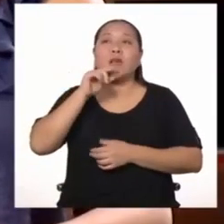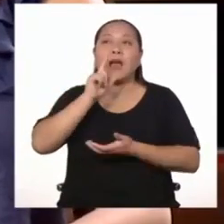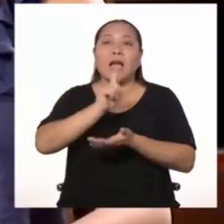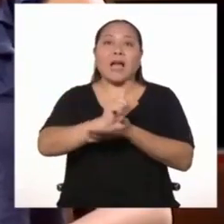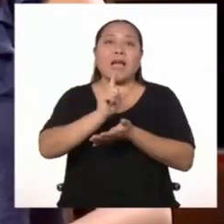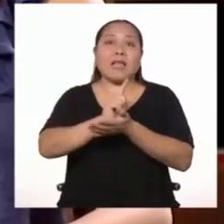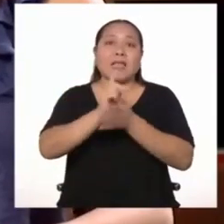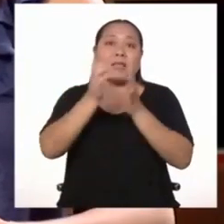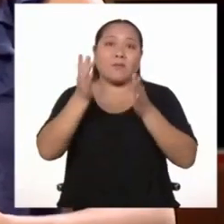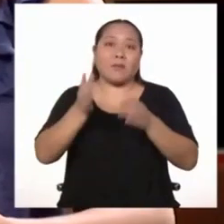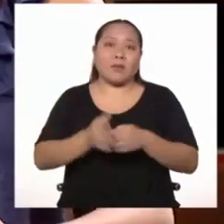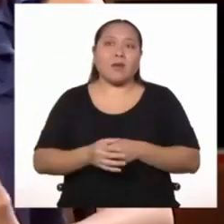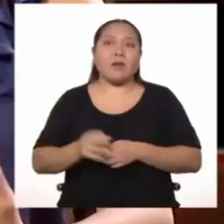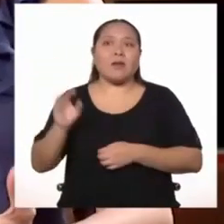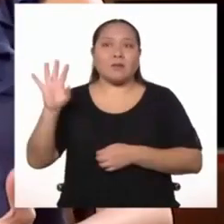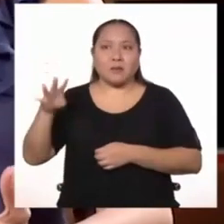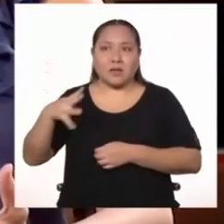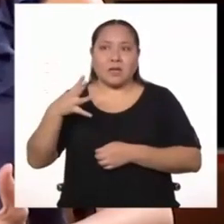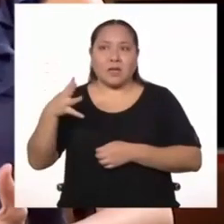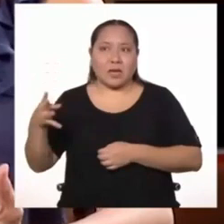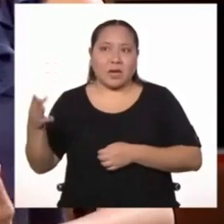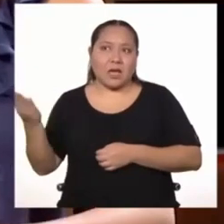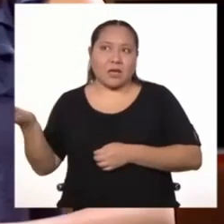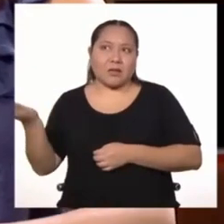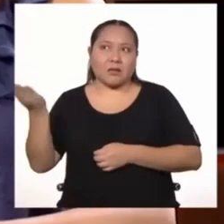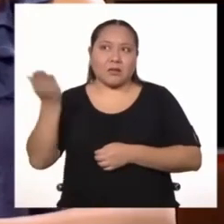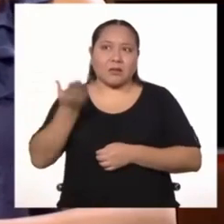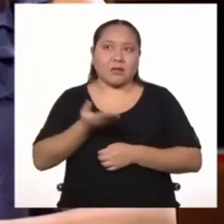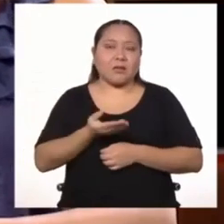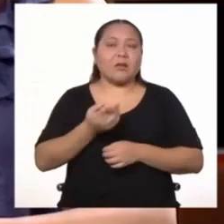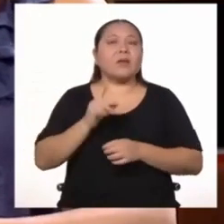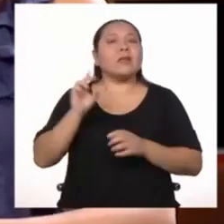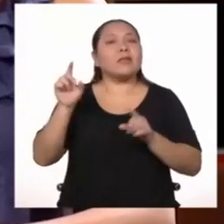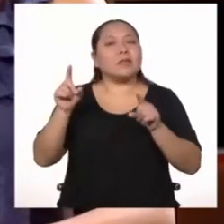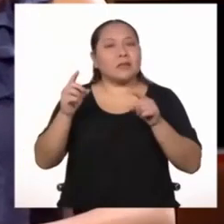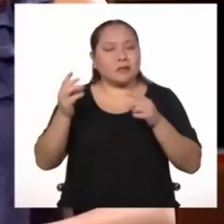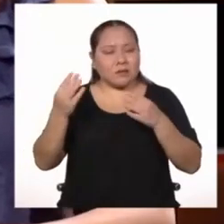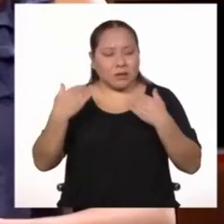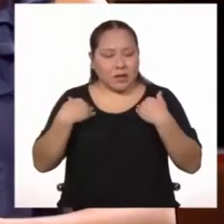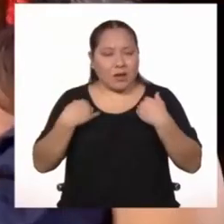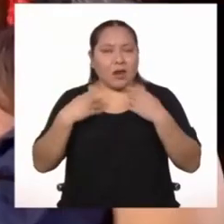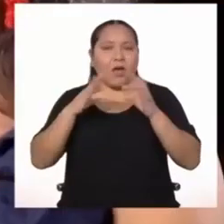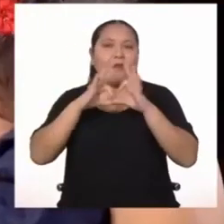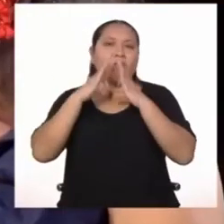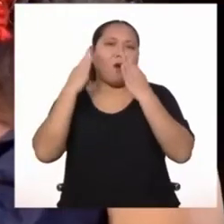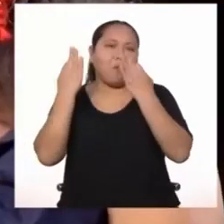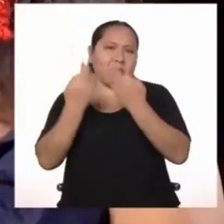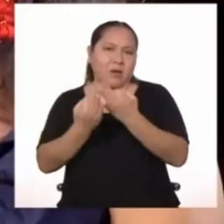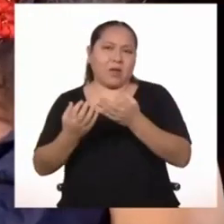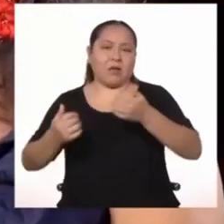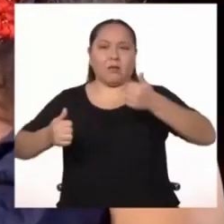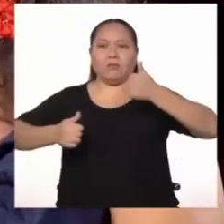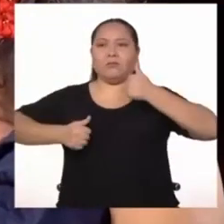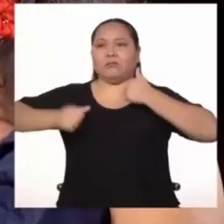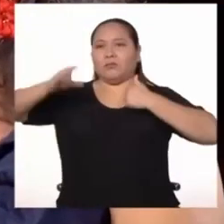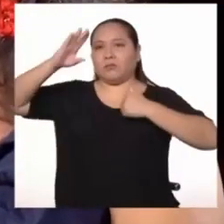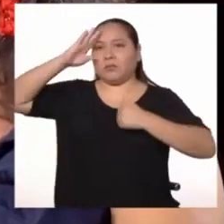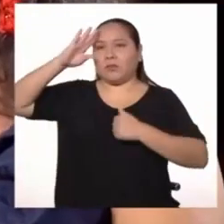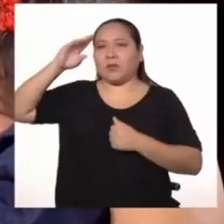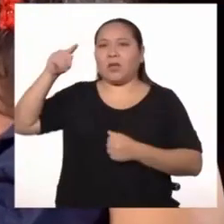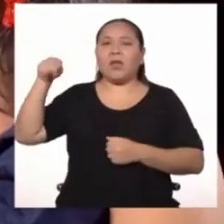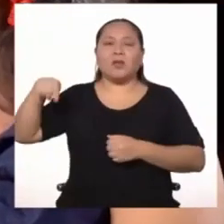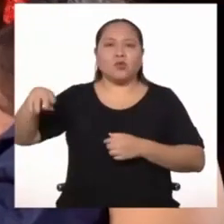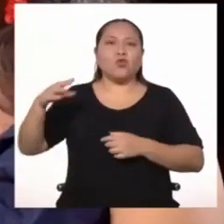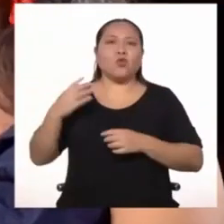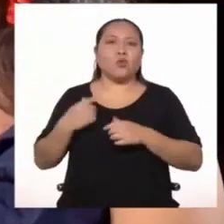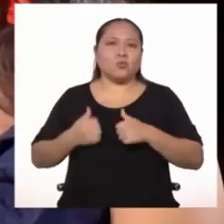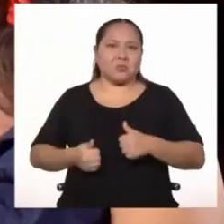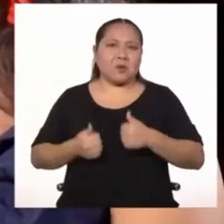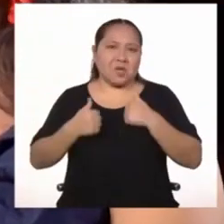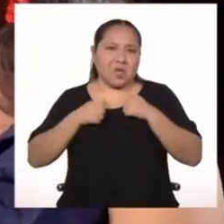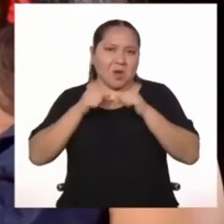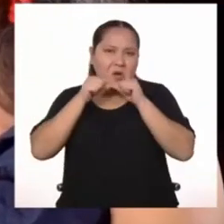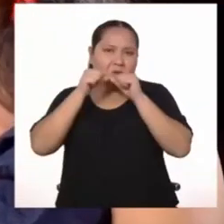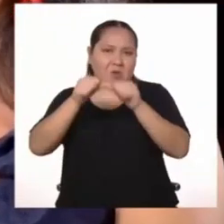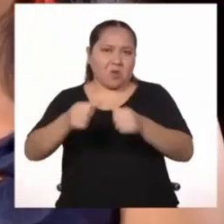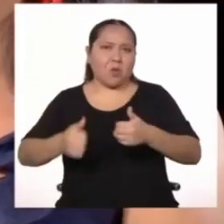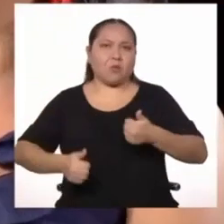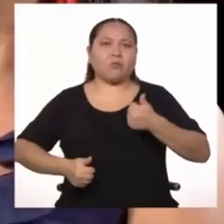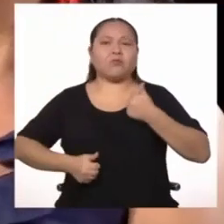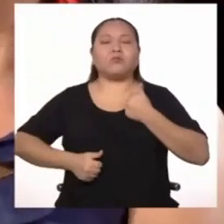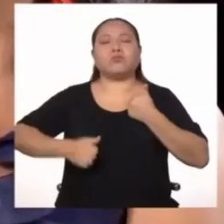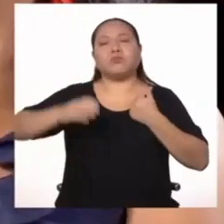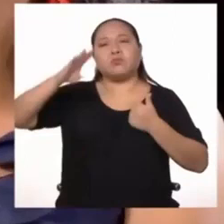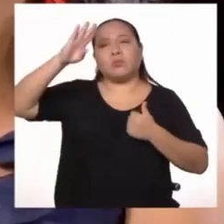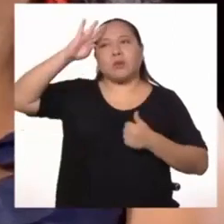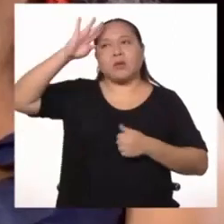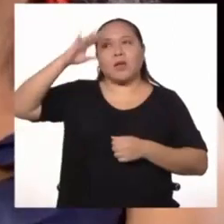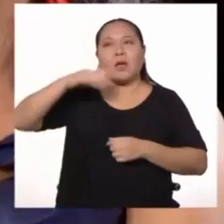es inglés y también tiene familia militar, hace una carrera militar, pero no está,